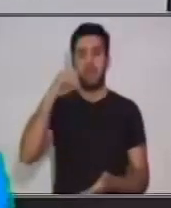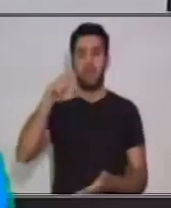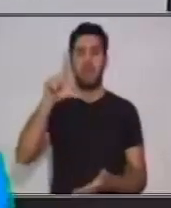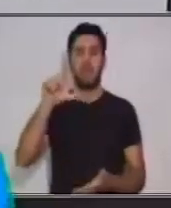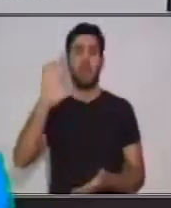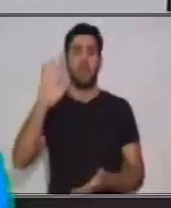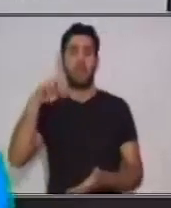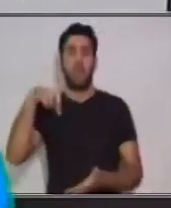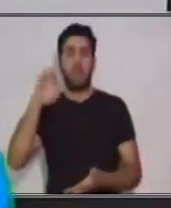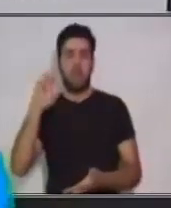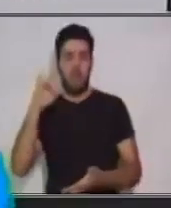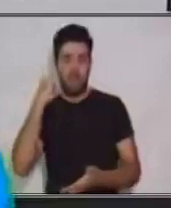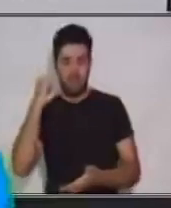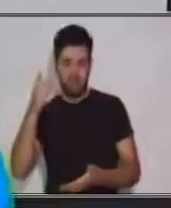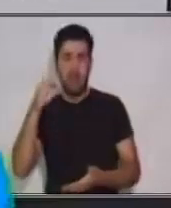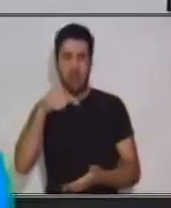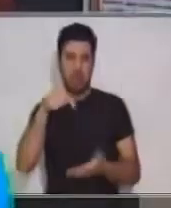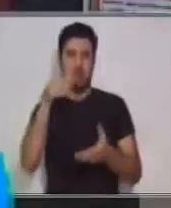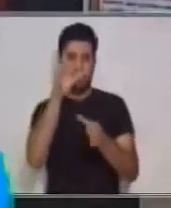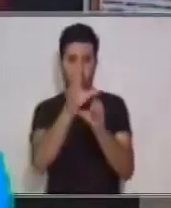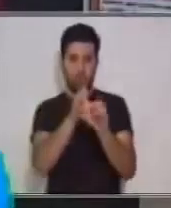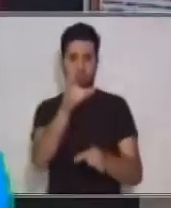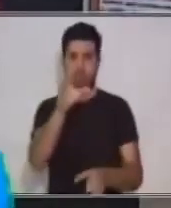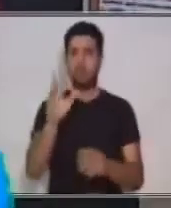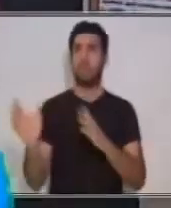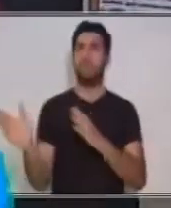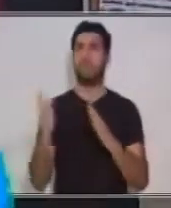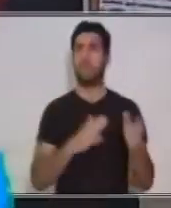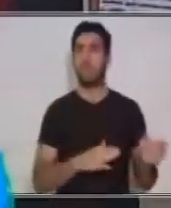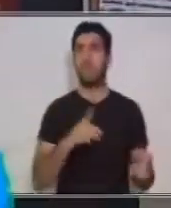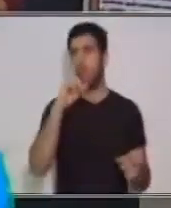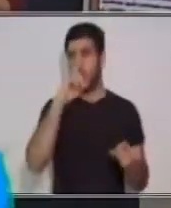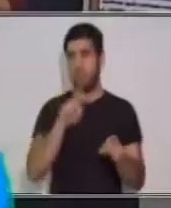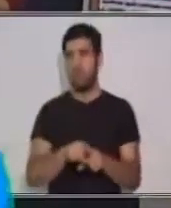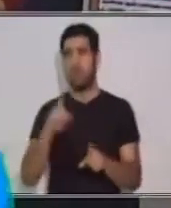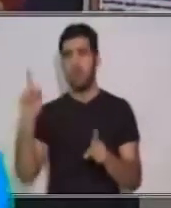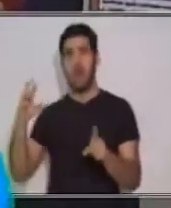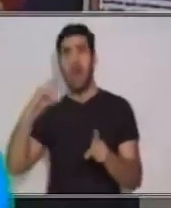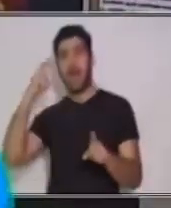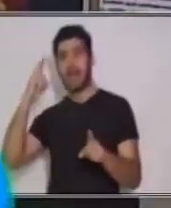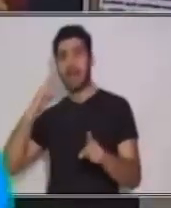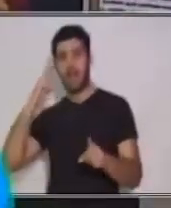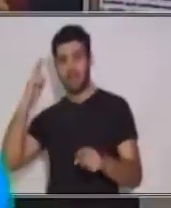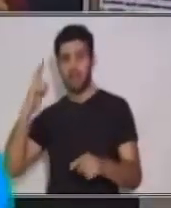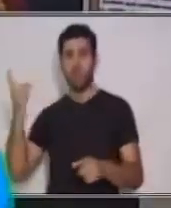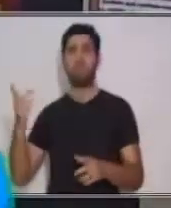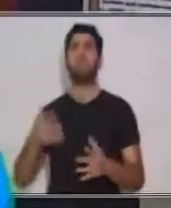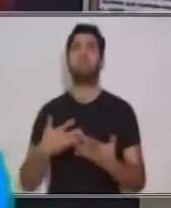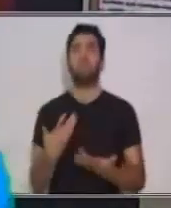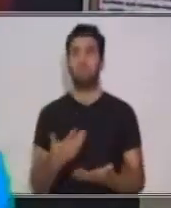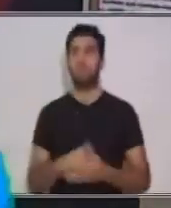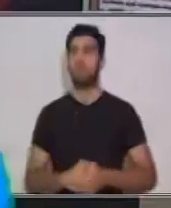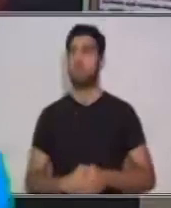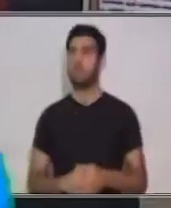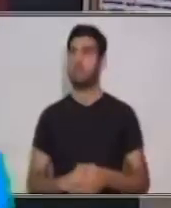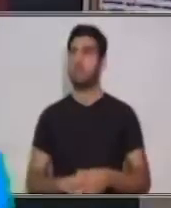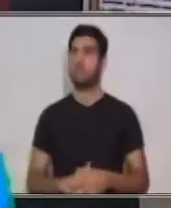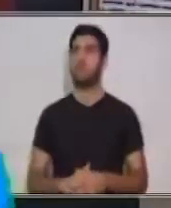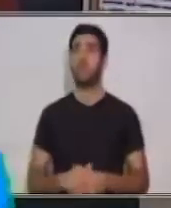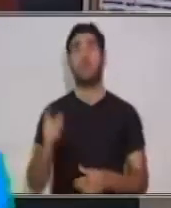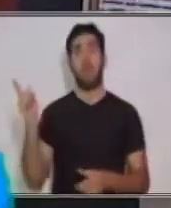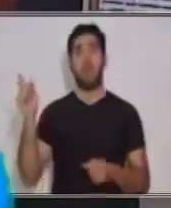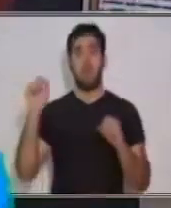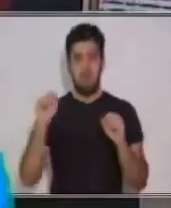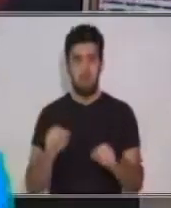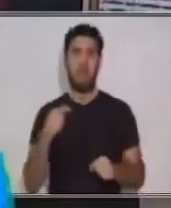obtener también mucha información. En la radio. ¿Sabes que en la radio también se transmite este programa? Pues ahí también